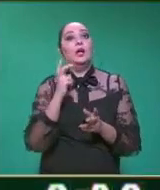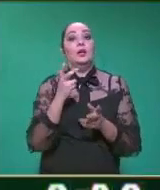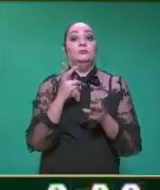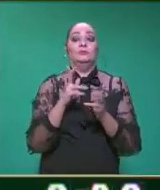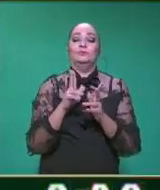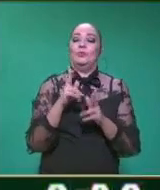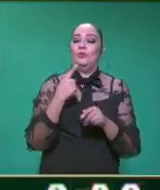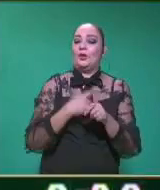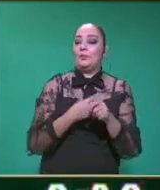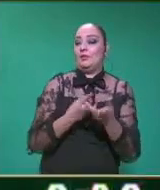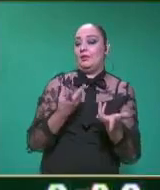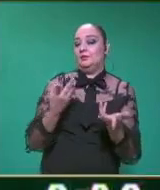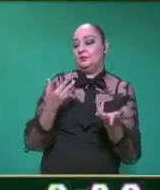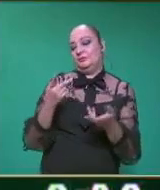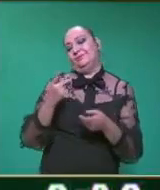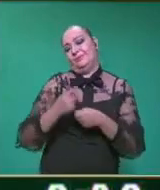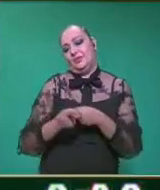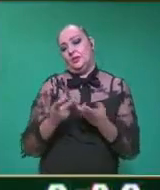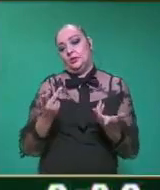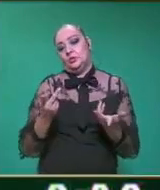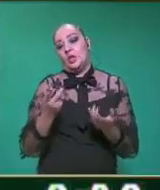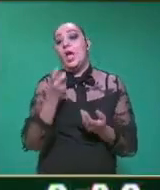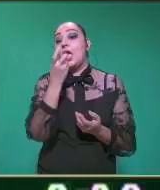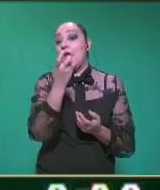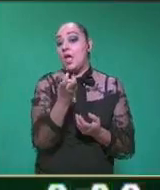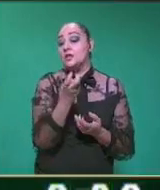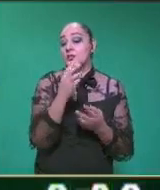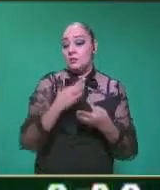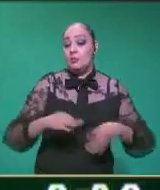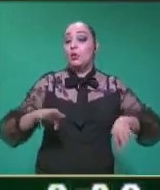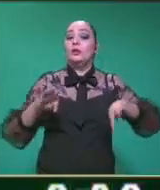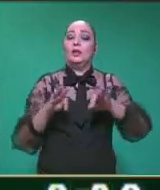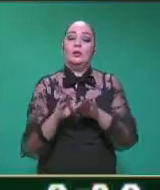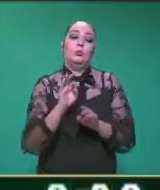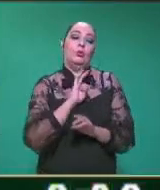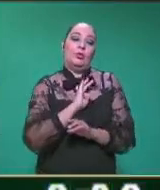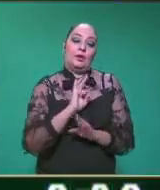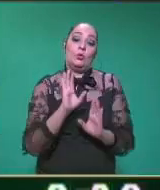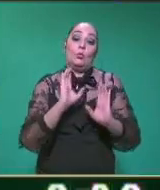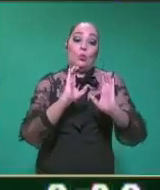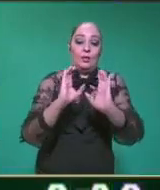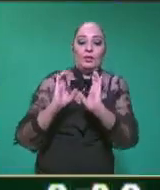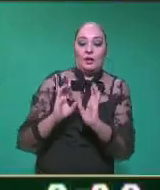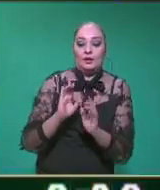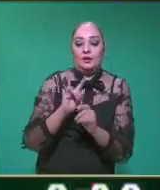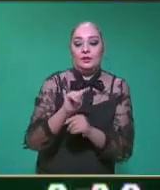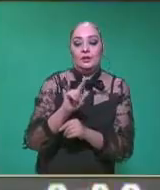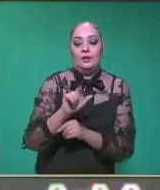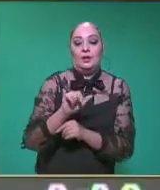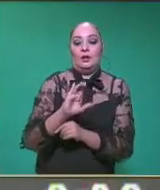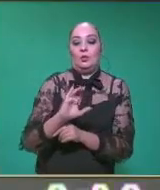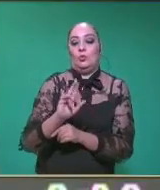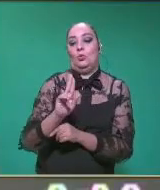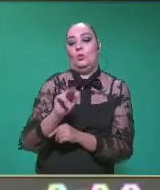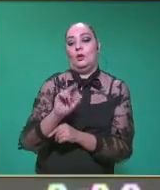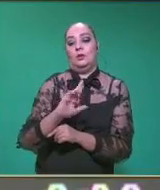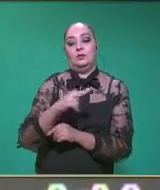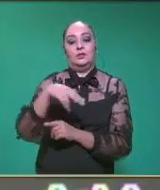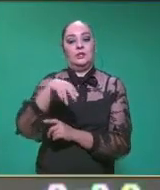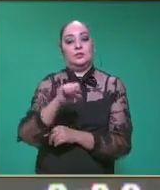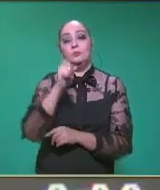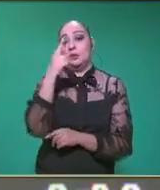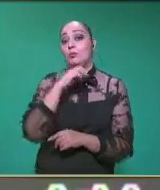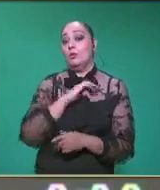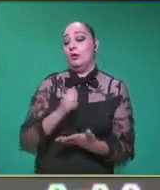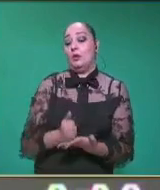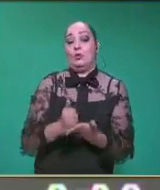Entonces, son muy, muy importantes el poder nosotros cuidarlos para que precisamente nos ayuden con esas